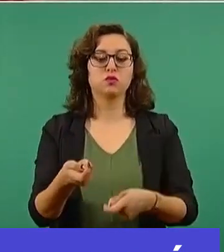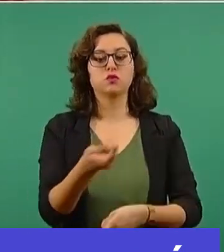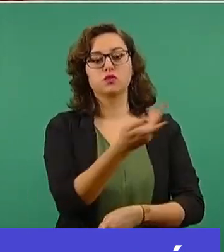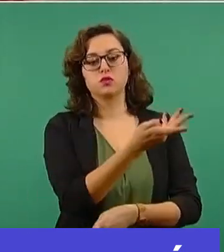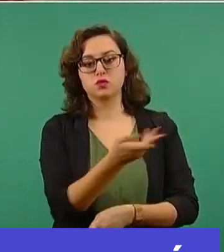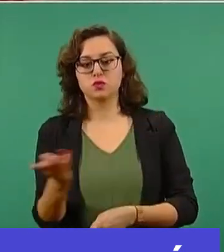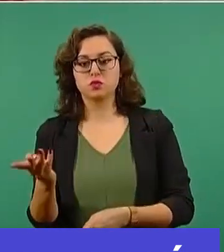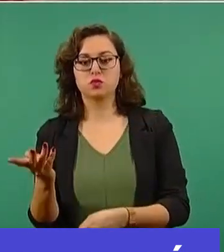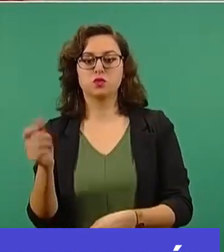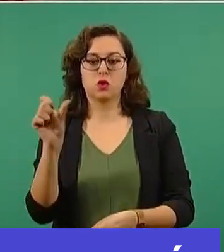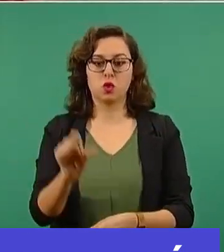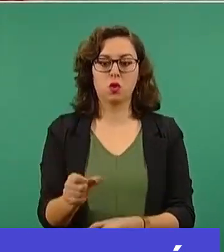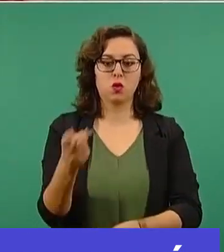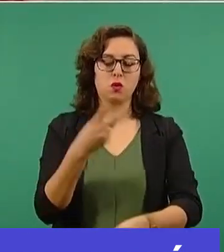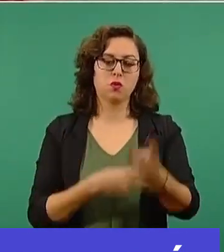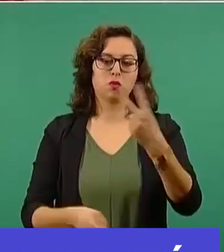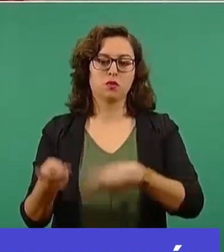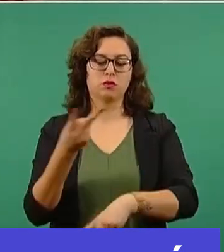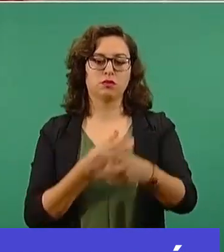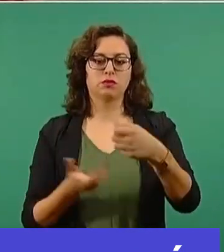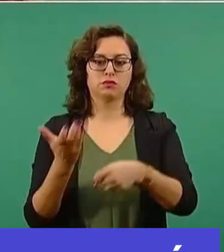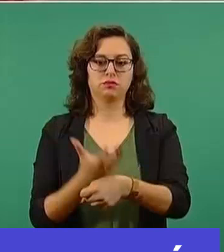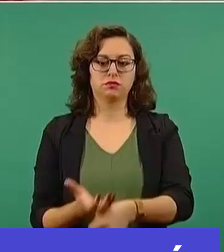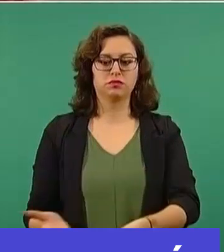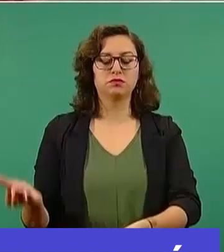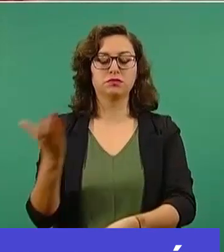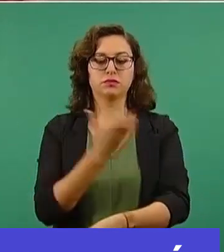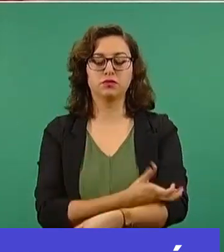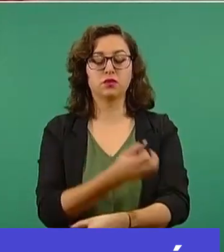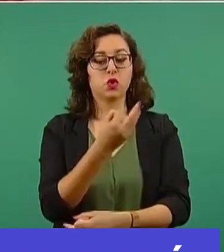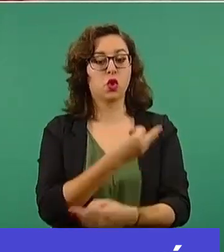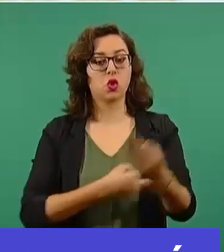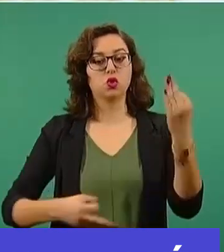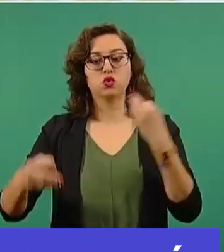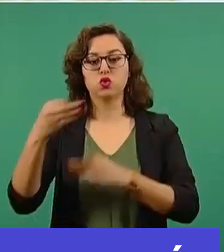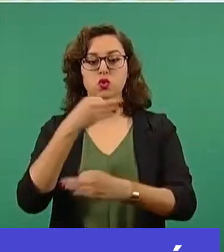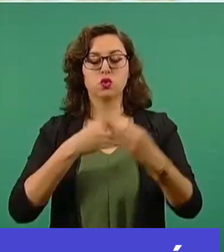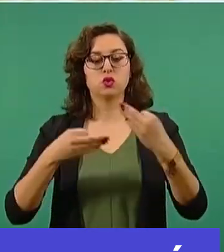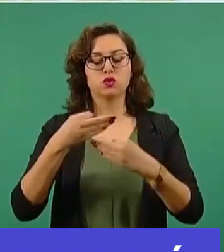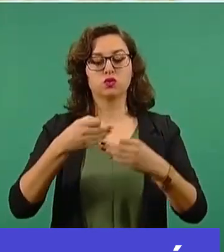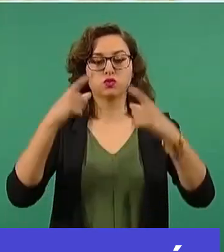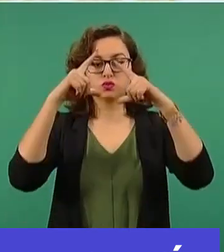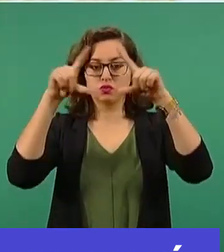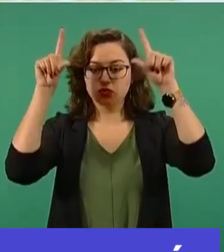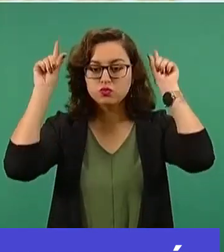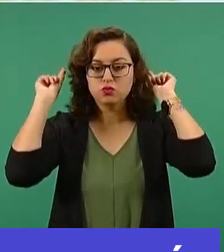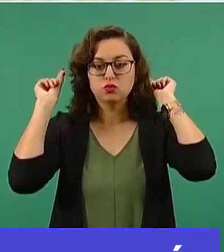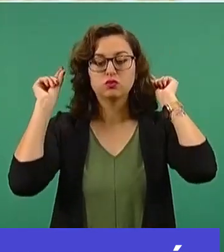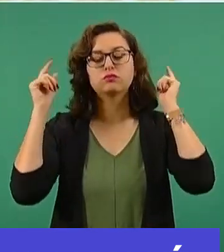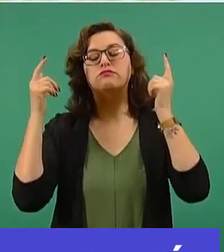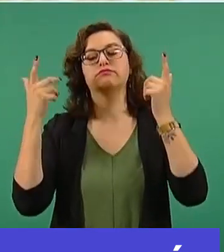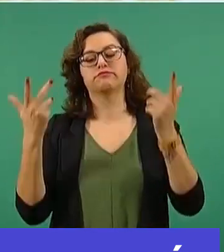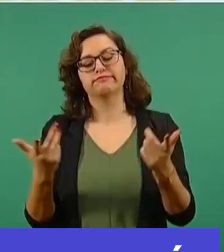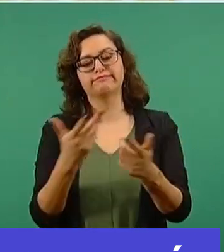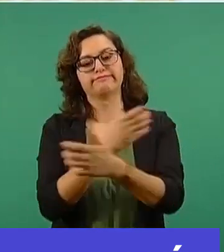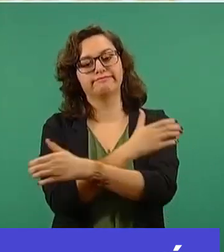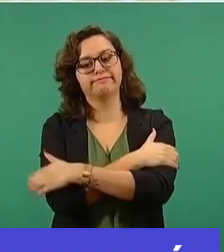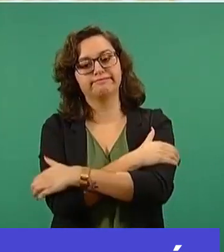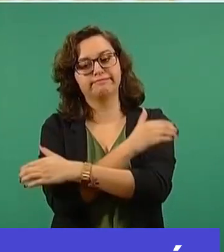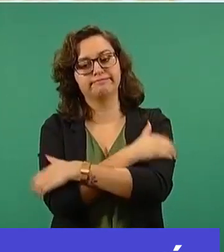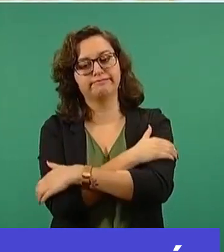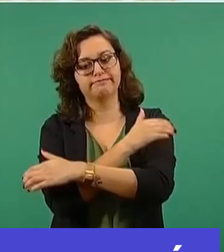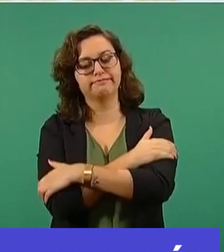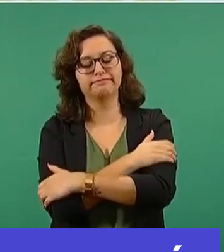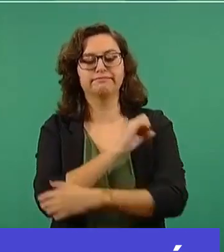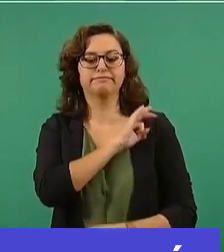y a todas las enfermeras de México nuestro abrazo, nuestra felicitación,